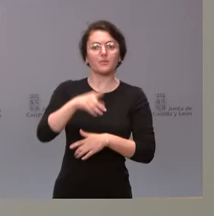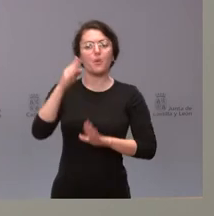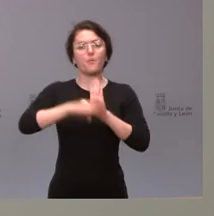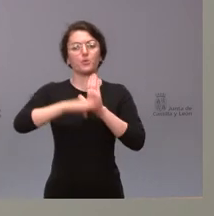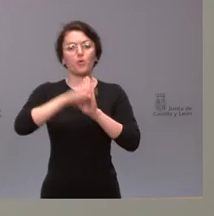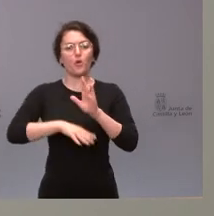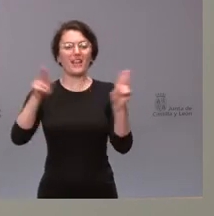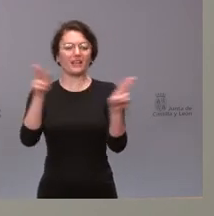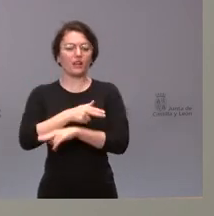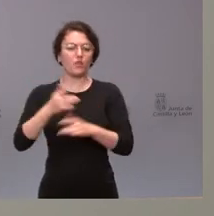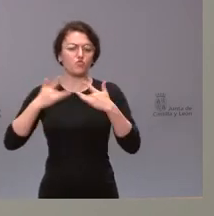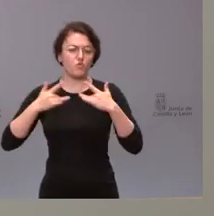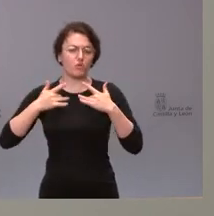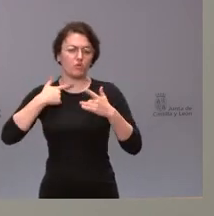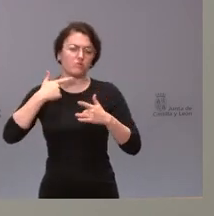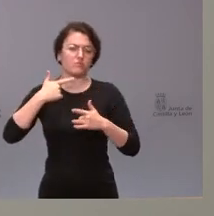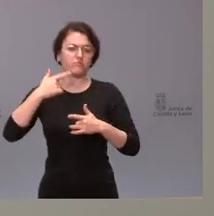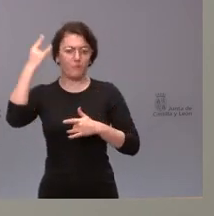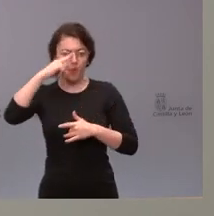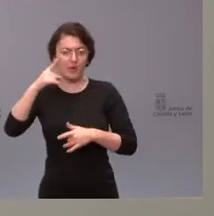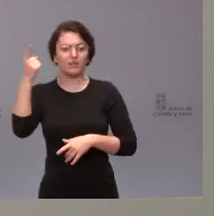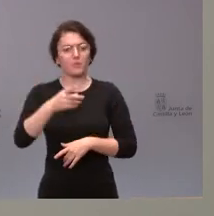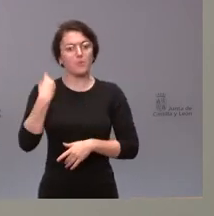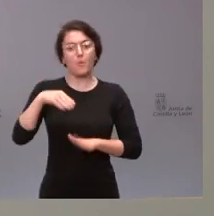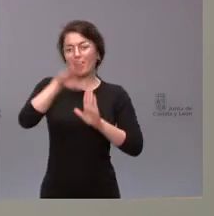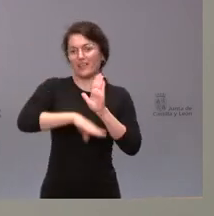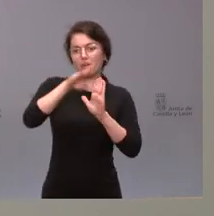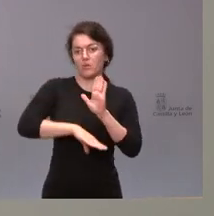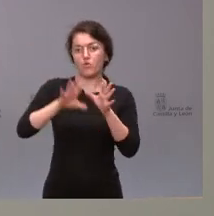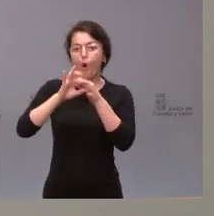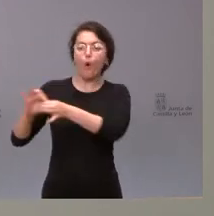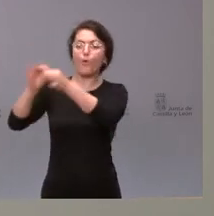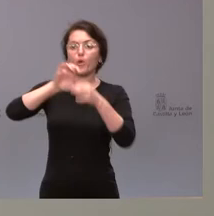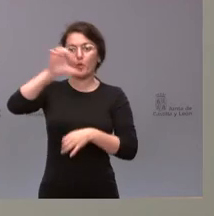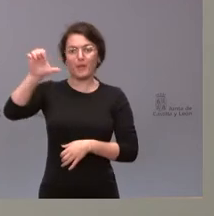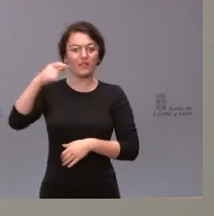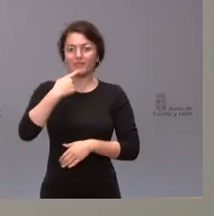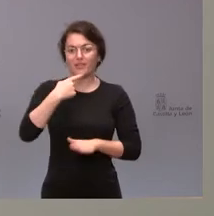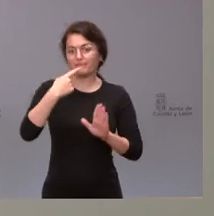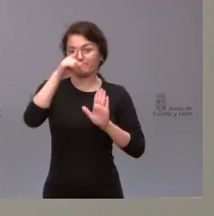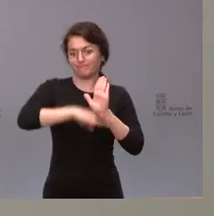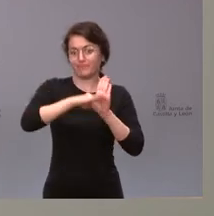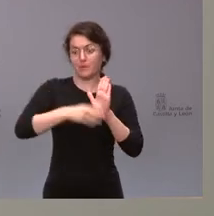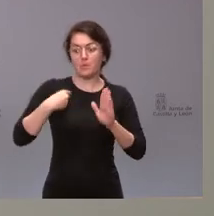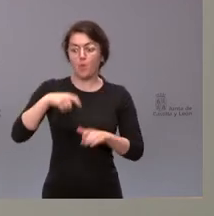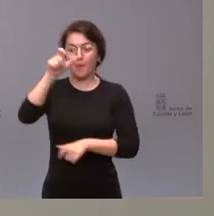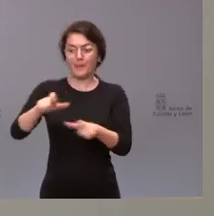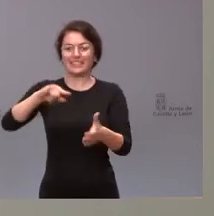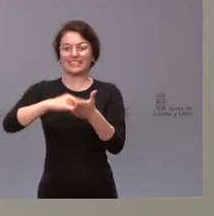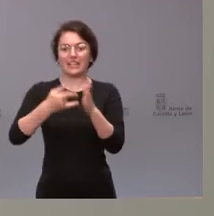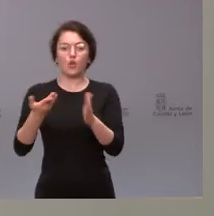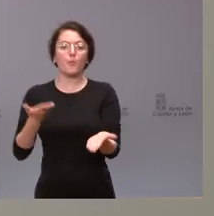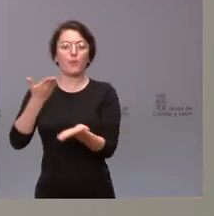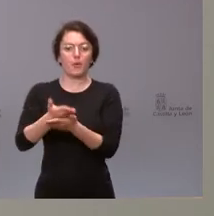la Unión Europea que establece cuál es el sistema aplicable en este caso y son los técnicos quienes hacen las propuestas relativas analizando el conjunto de las